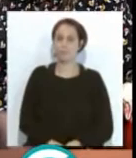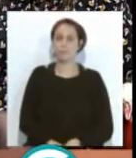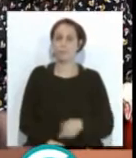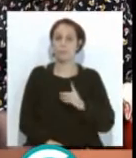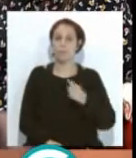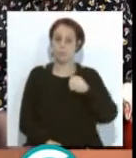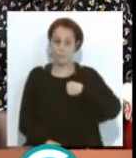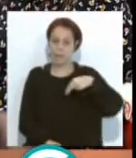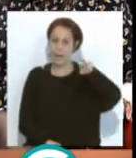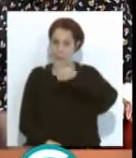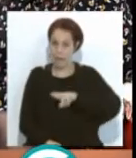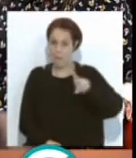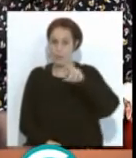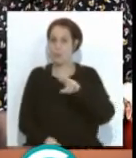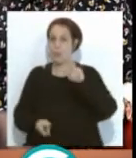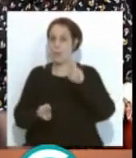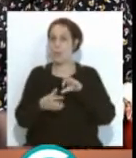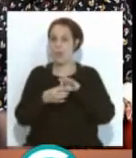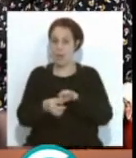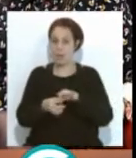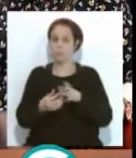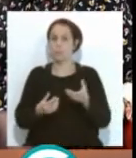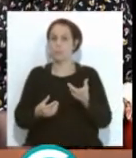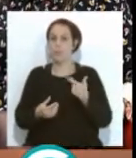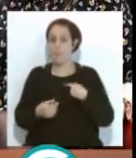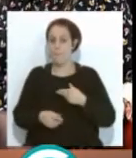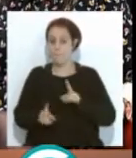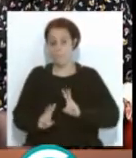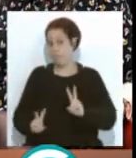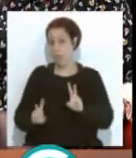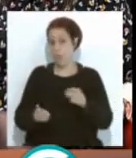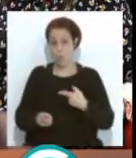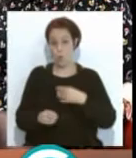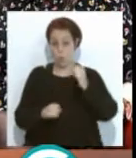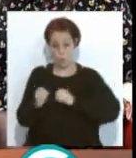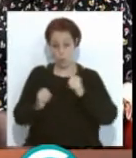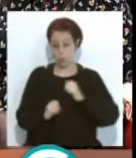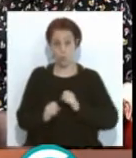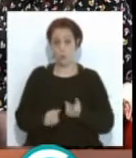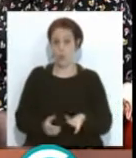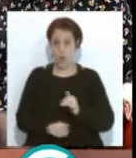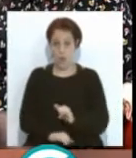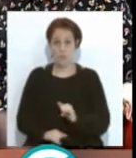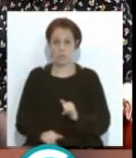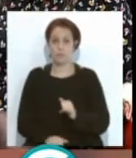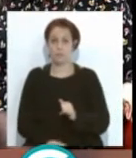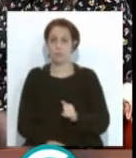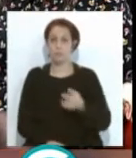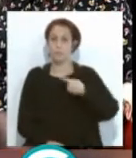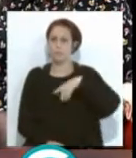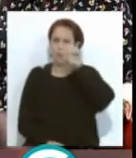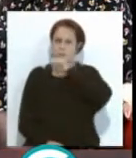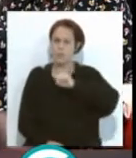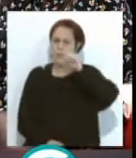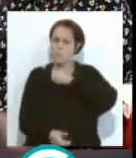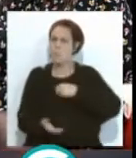Pero yo insisto en lo del ser vivo, que es el propio concurso, que esto se ha cantado muchas veces en los últimos